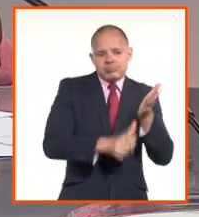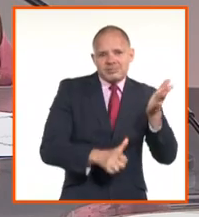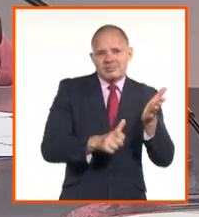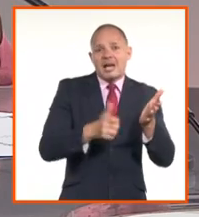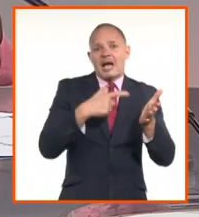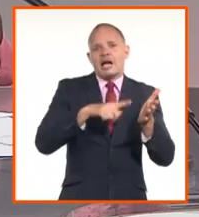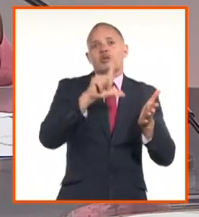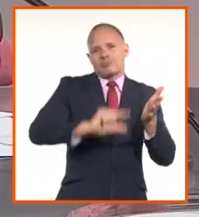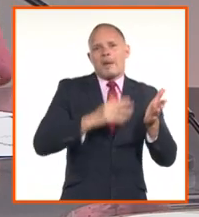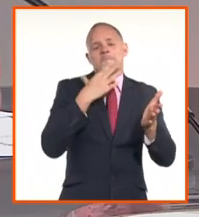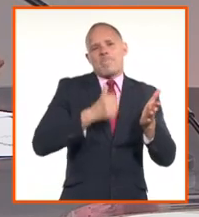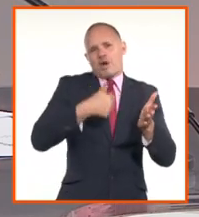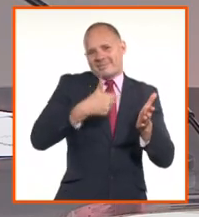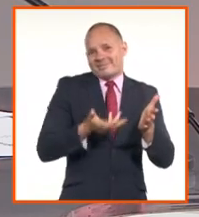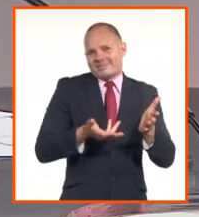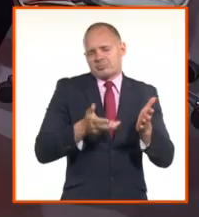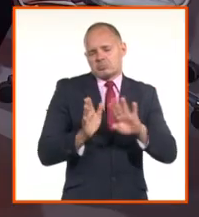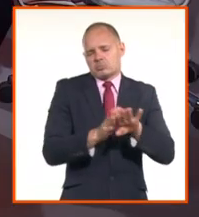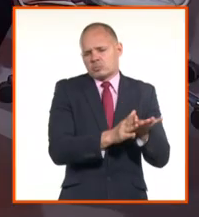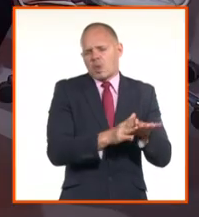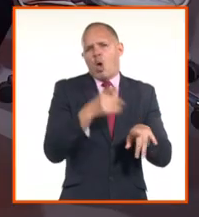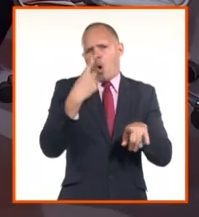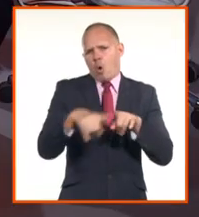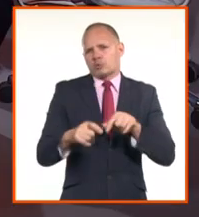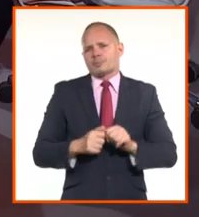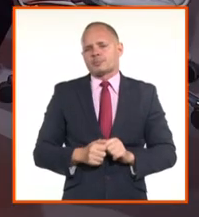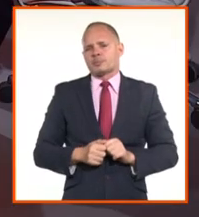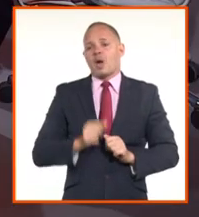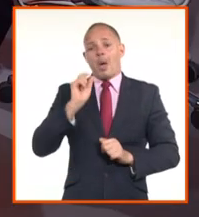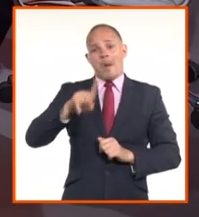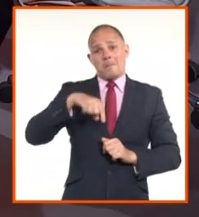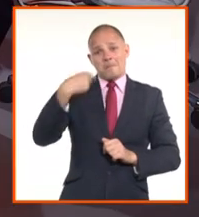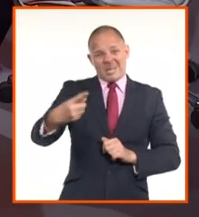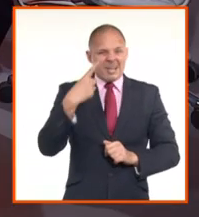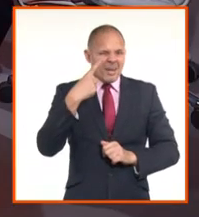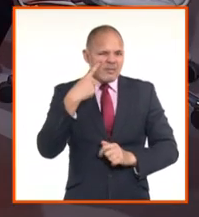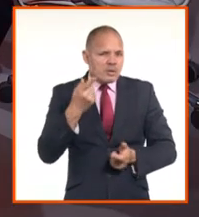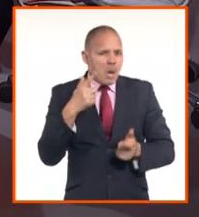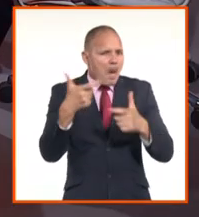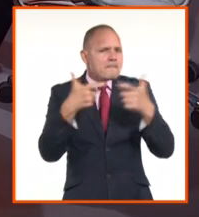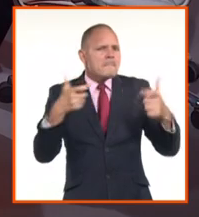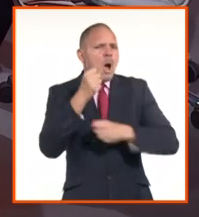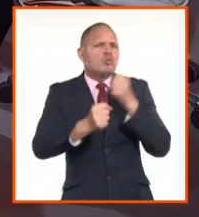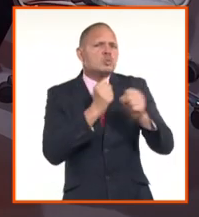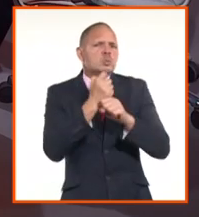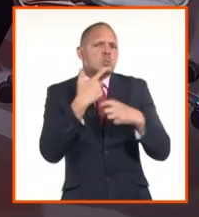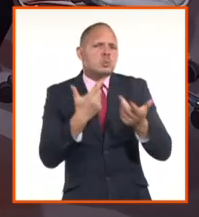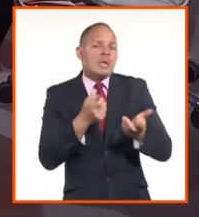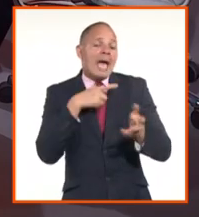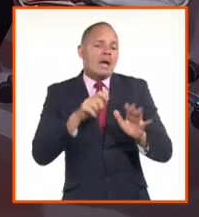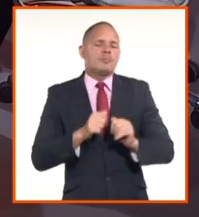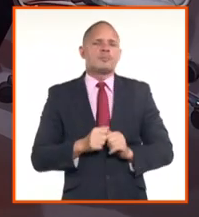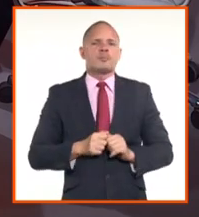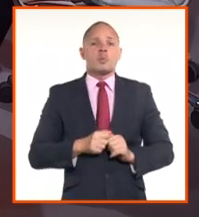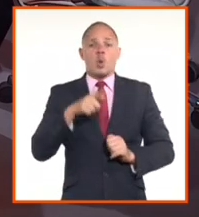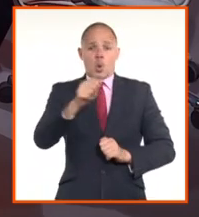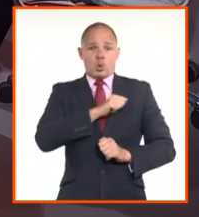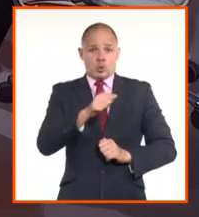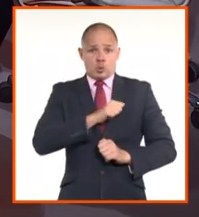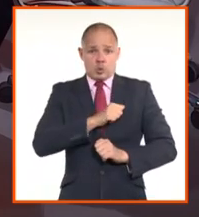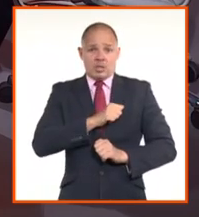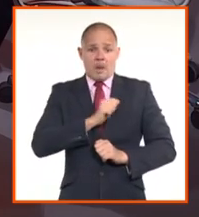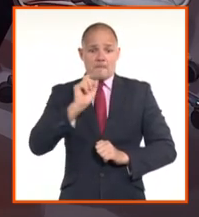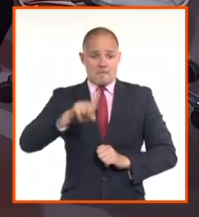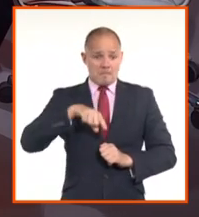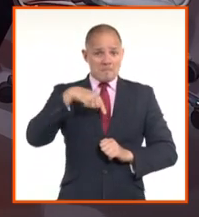potenciar esos márgenes. Es decir, hay dos cosas que se van a potenciar. Si usted va con una transacción electrónica, va a